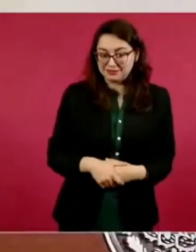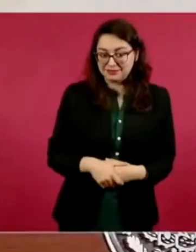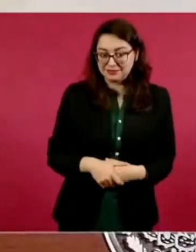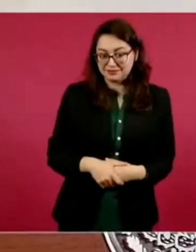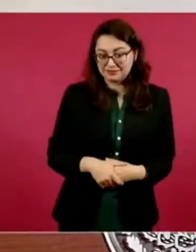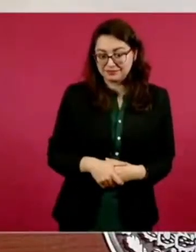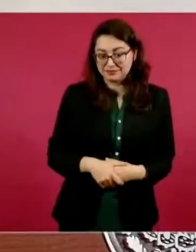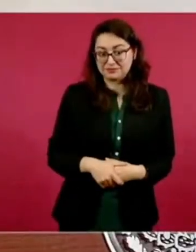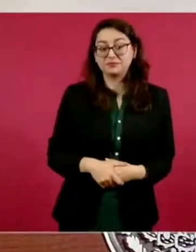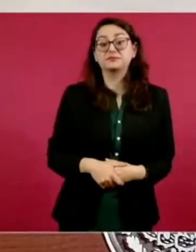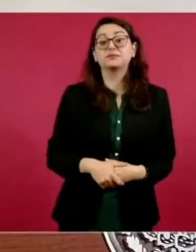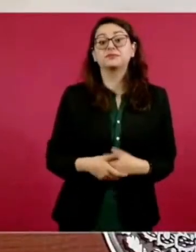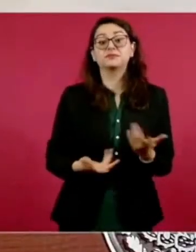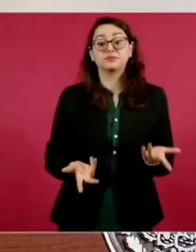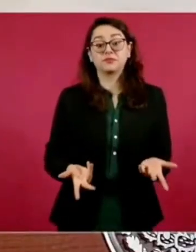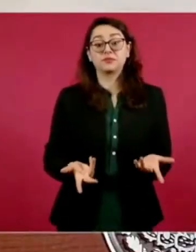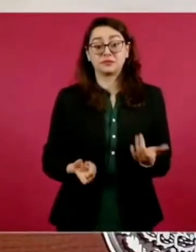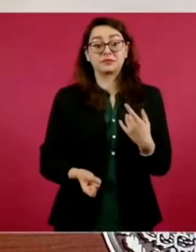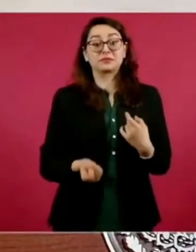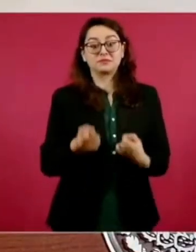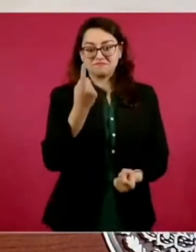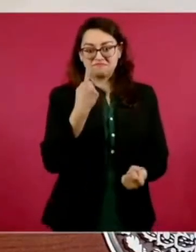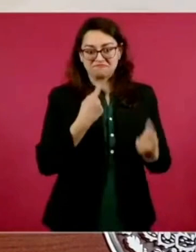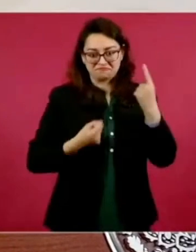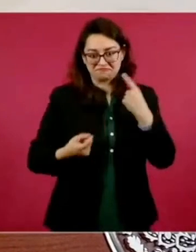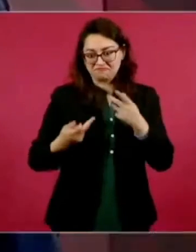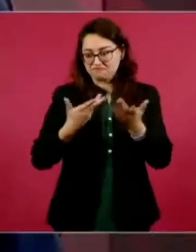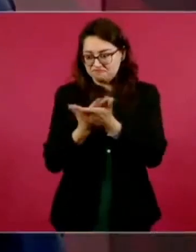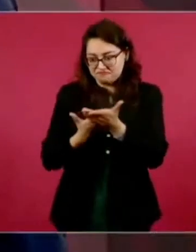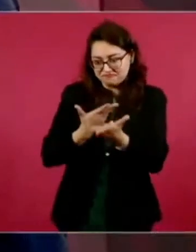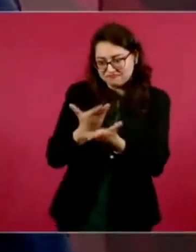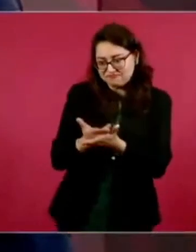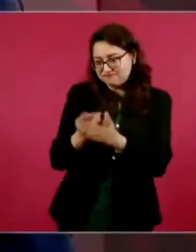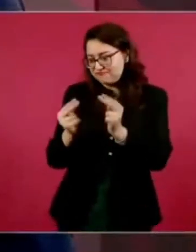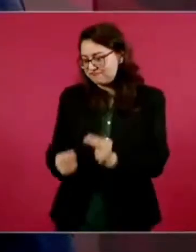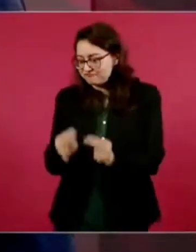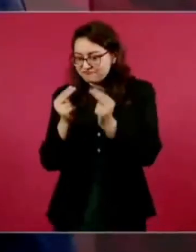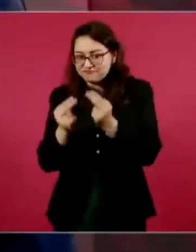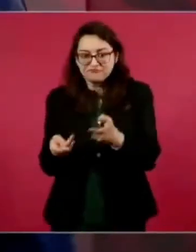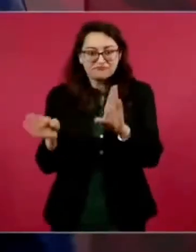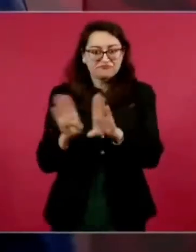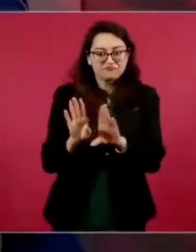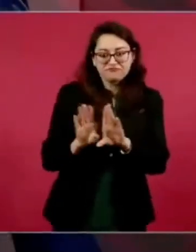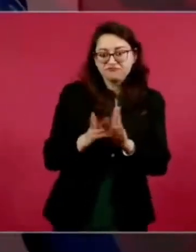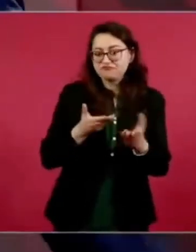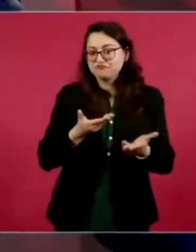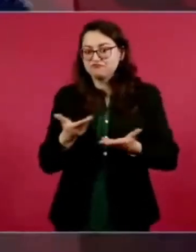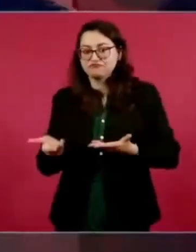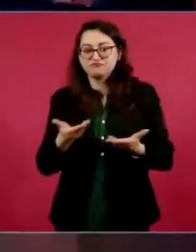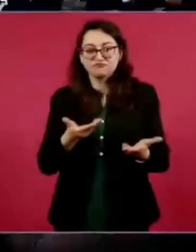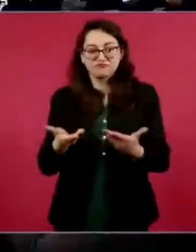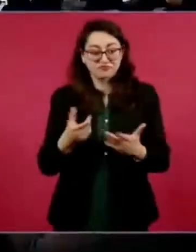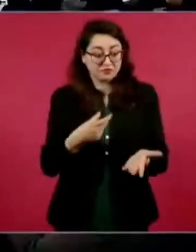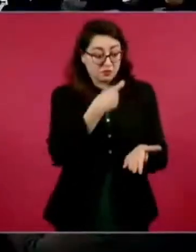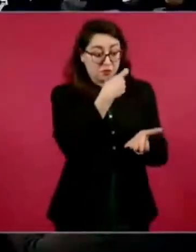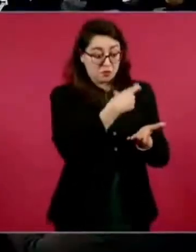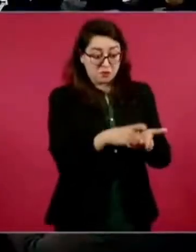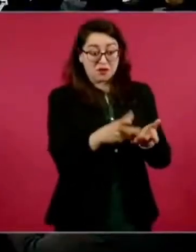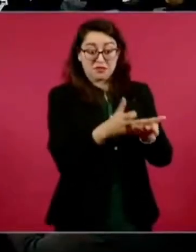Unos hasta hicieron negocio porque compraron los terrenos